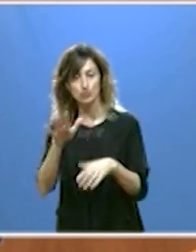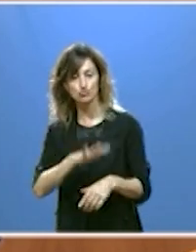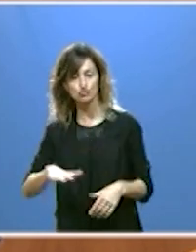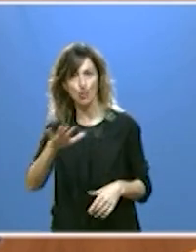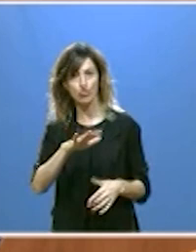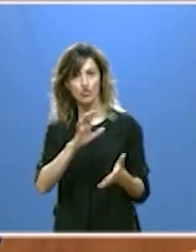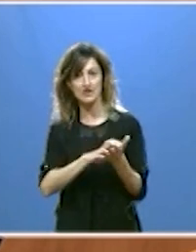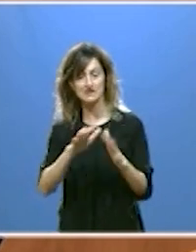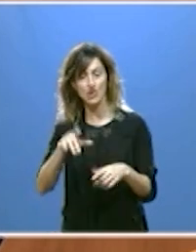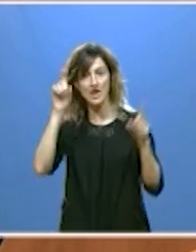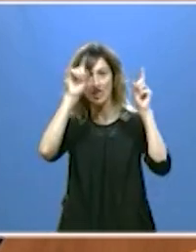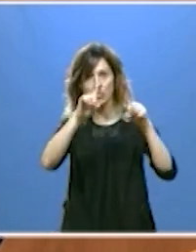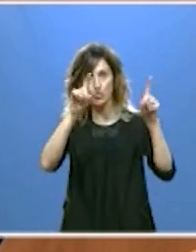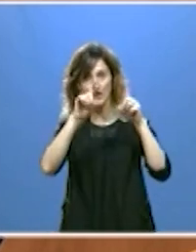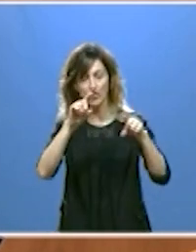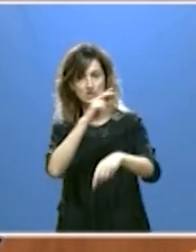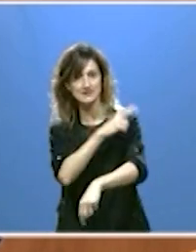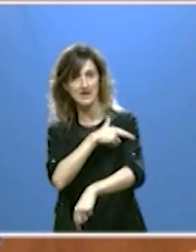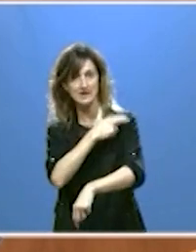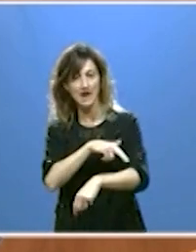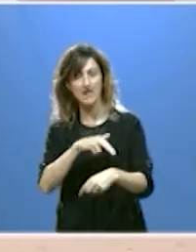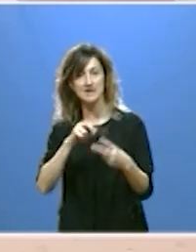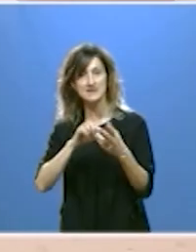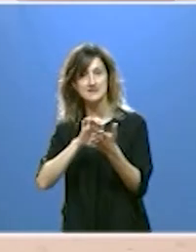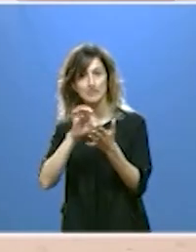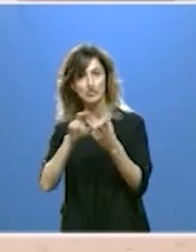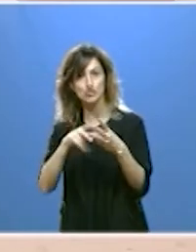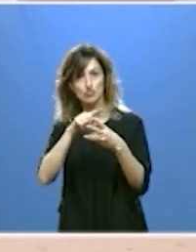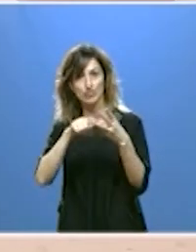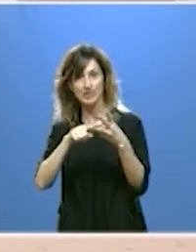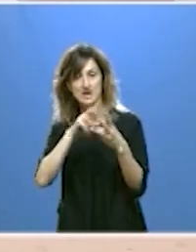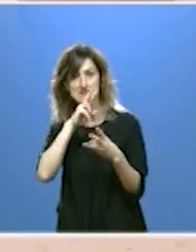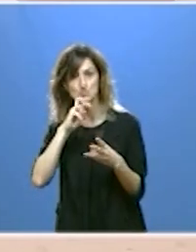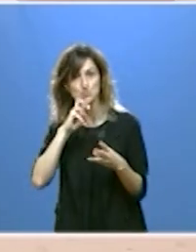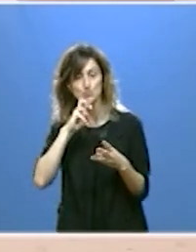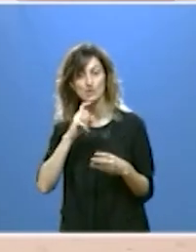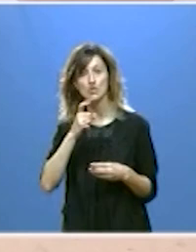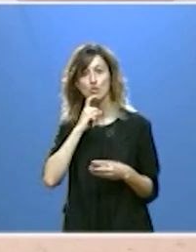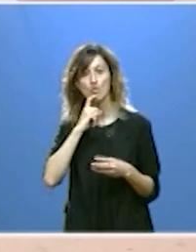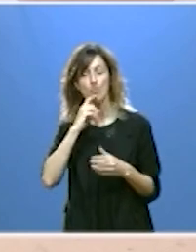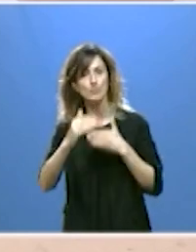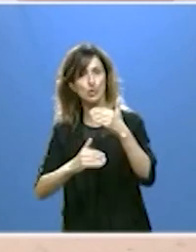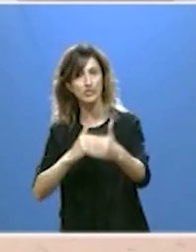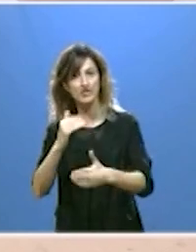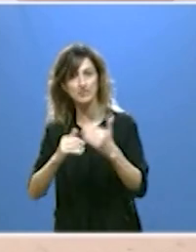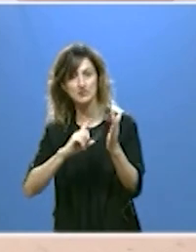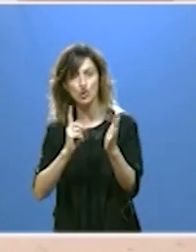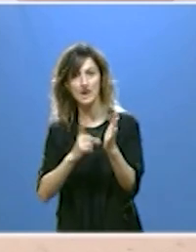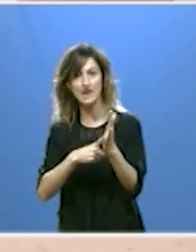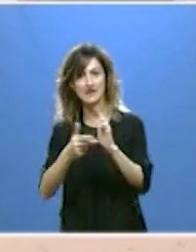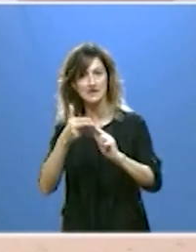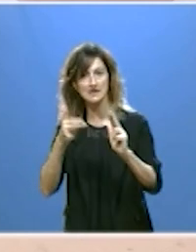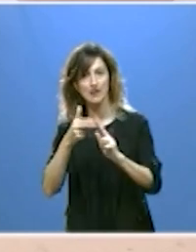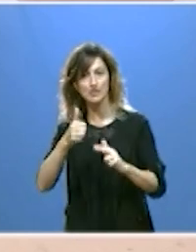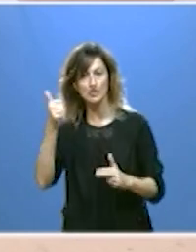el territorio educación sanidad y servicios sociales y lo haremos por el procedimiento legislativo más